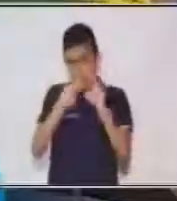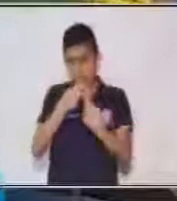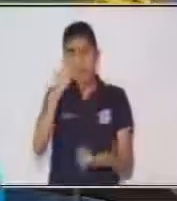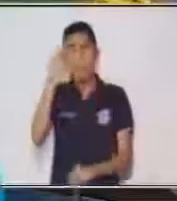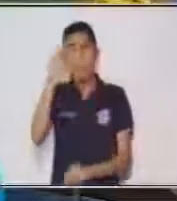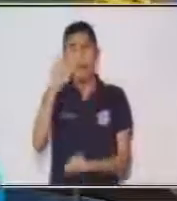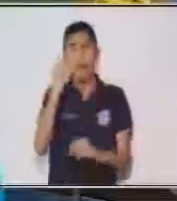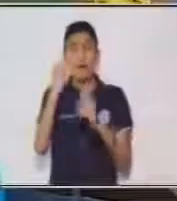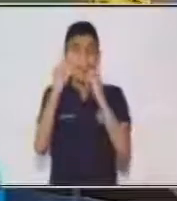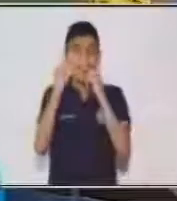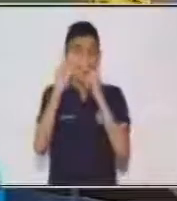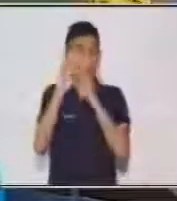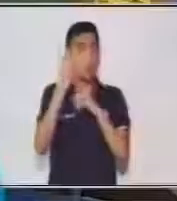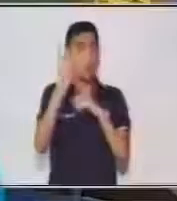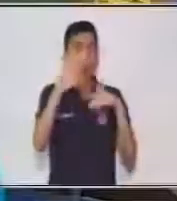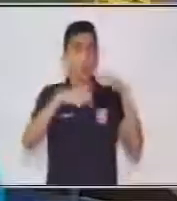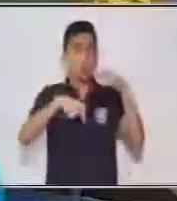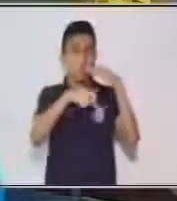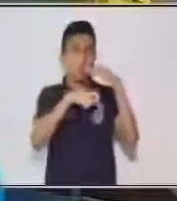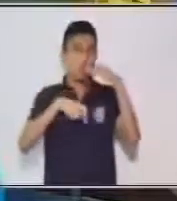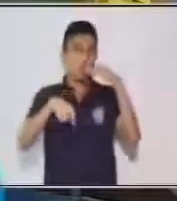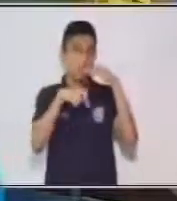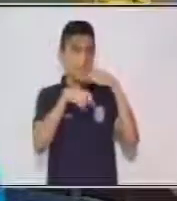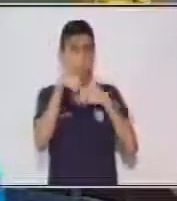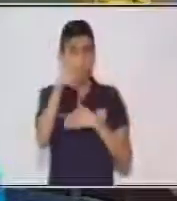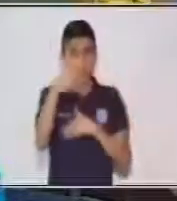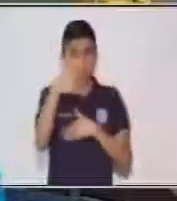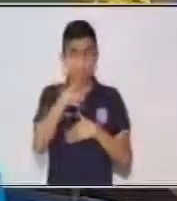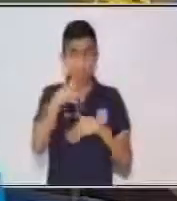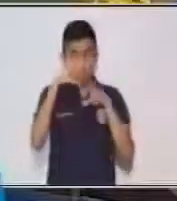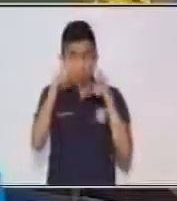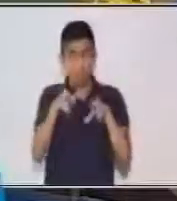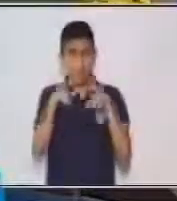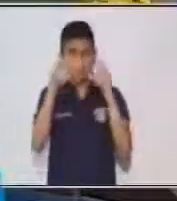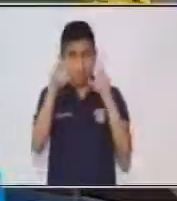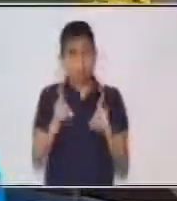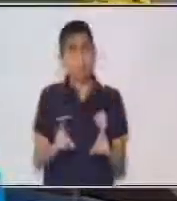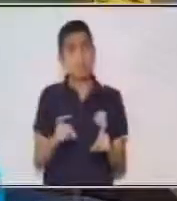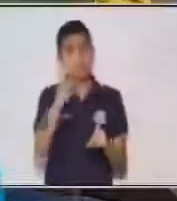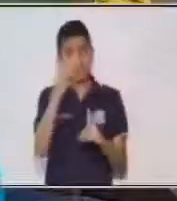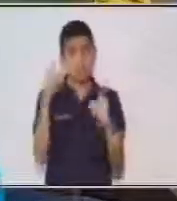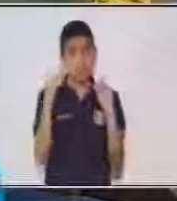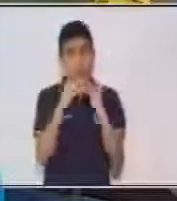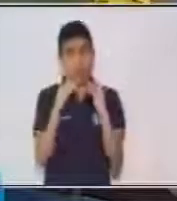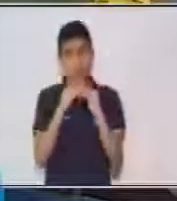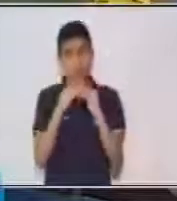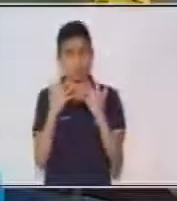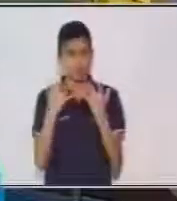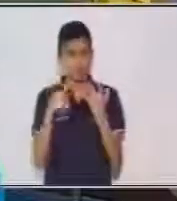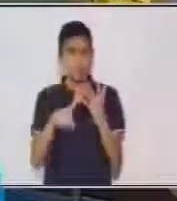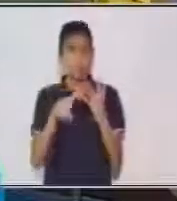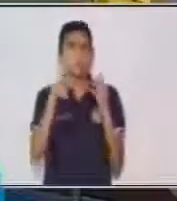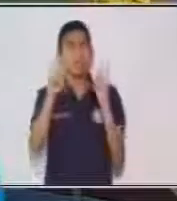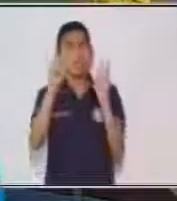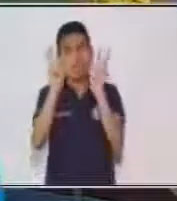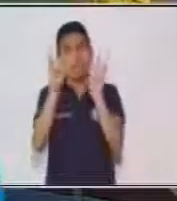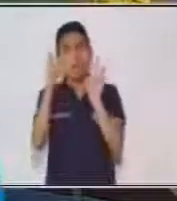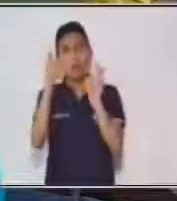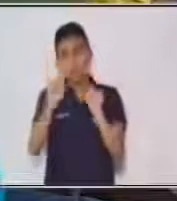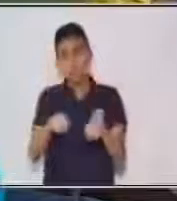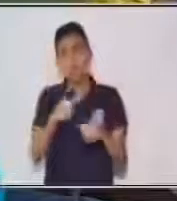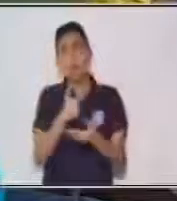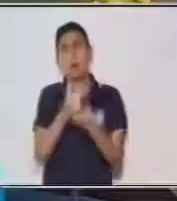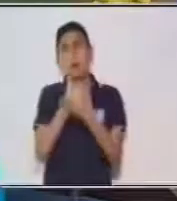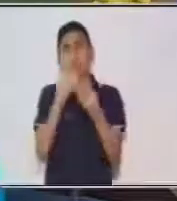el grado de cuarto primaria. Si en casa hay alguna persona con discapacidad, este tema le ayudará bastante.